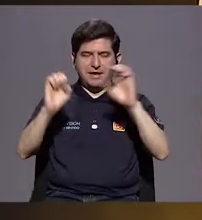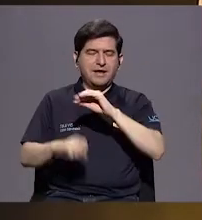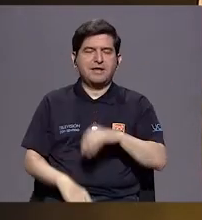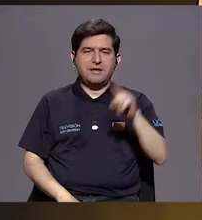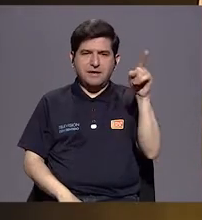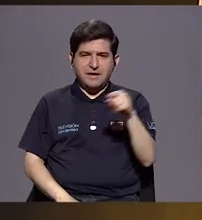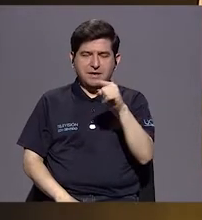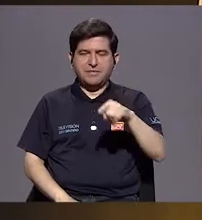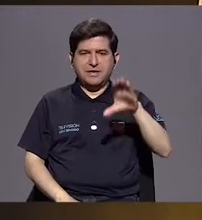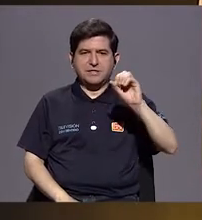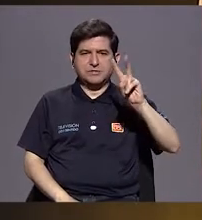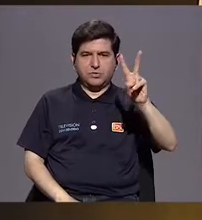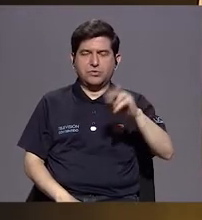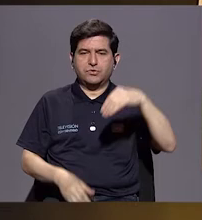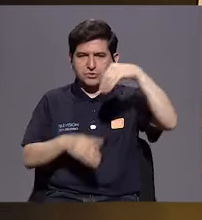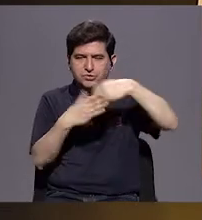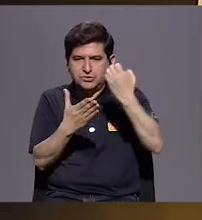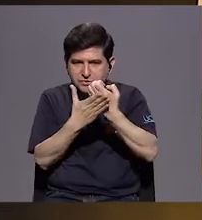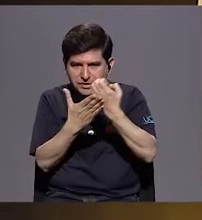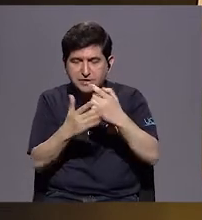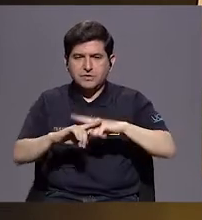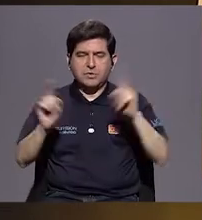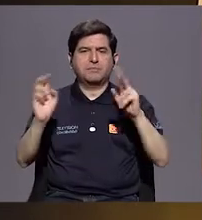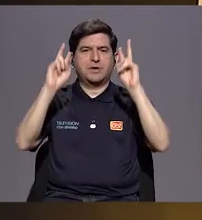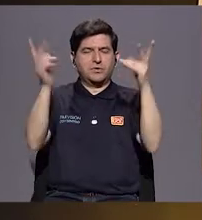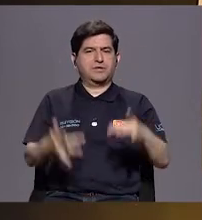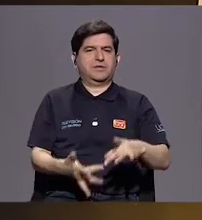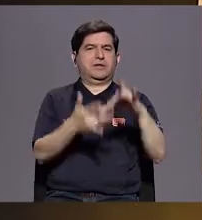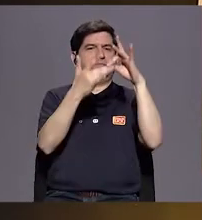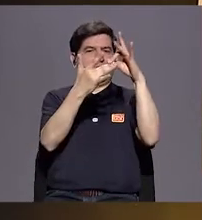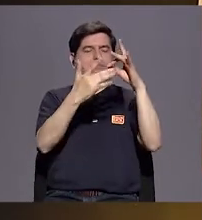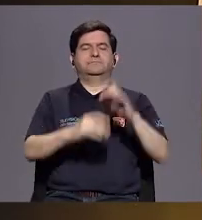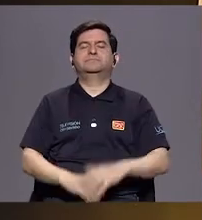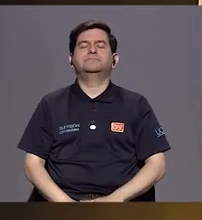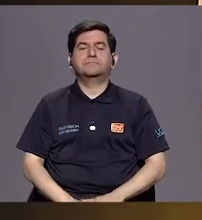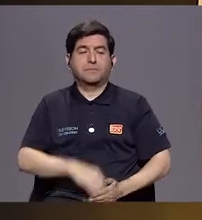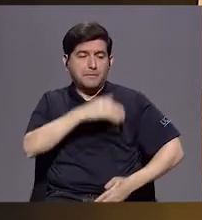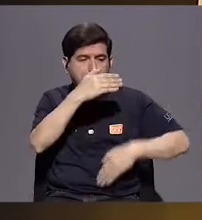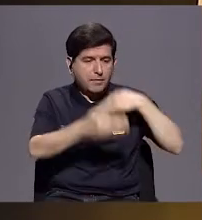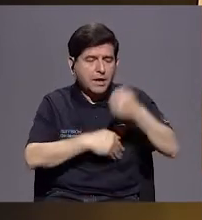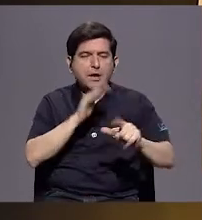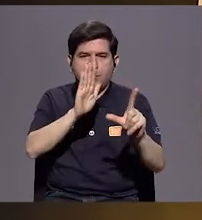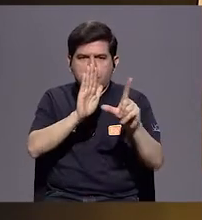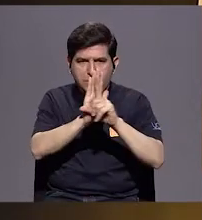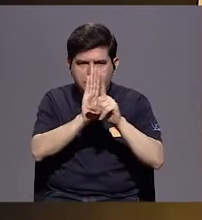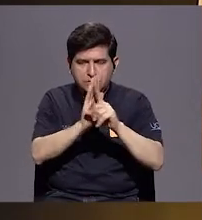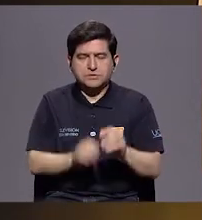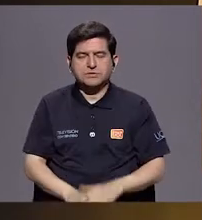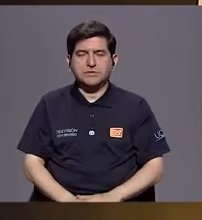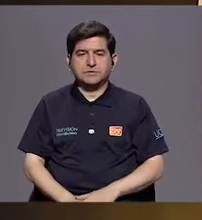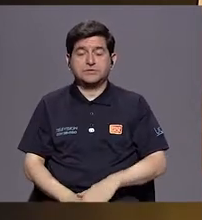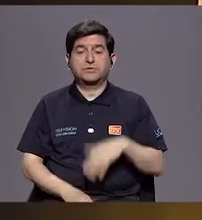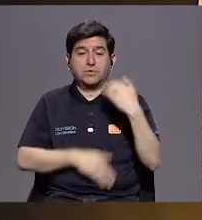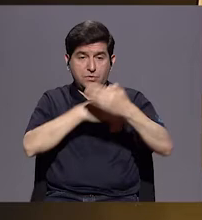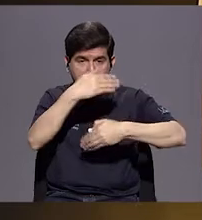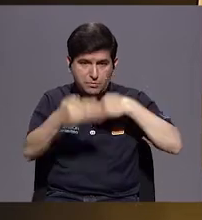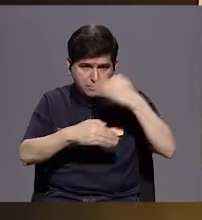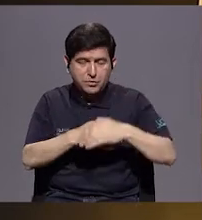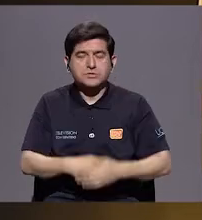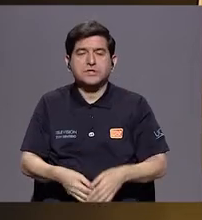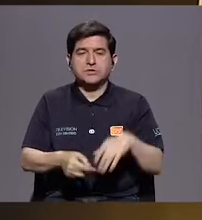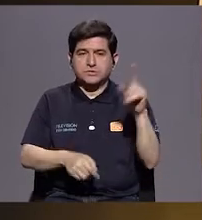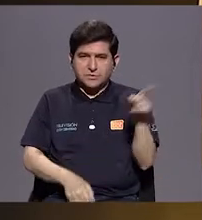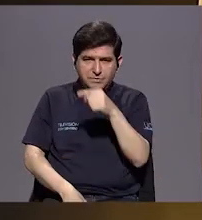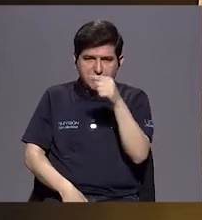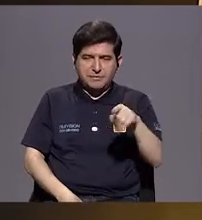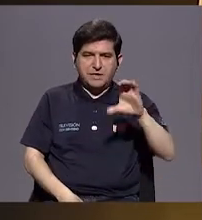y descarbonización de la economía, pero con un tema particular, el proceso de legislación en el proceso de descarbonización.